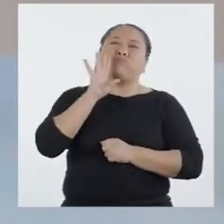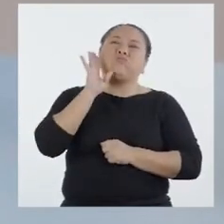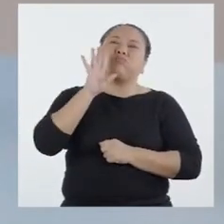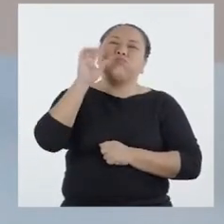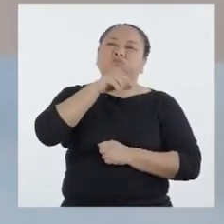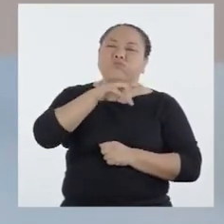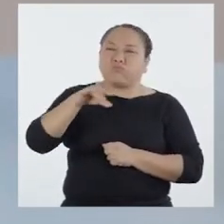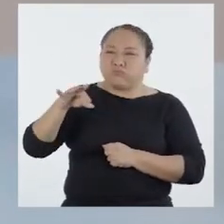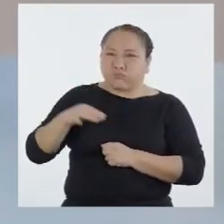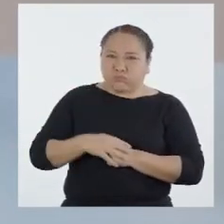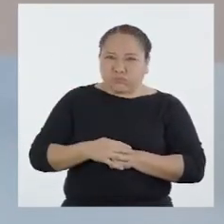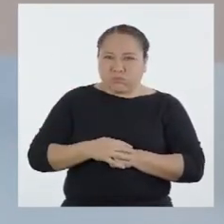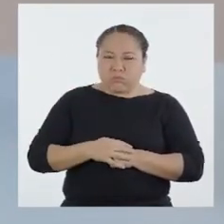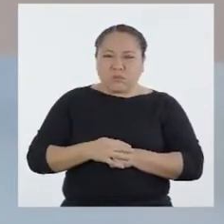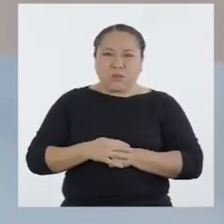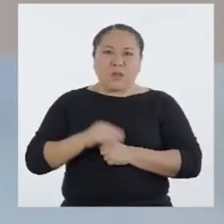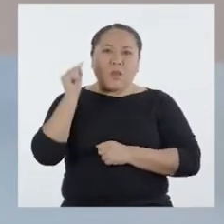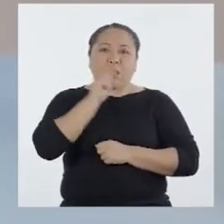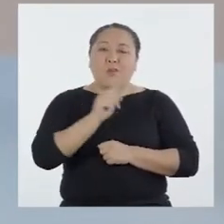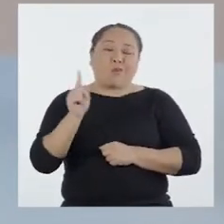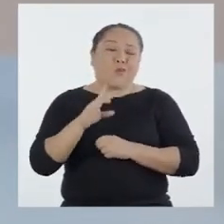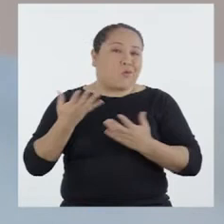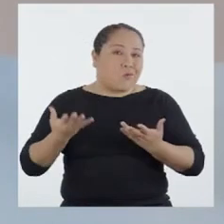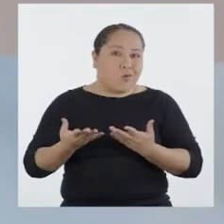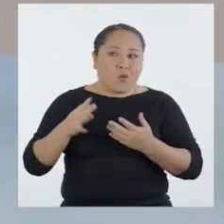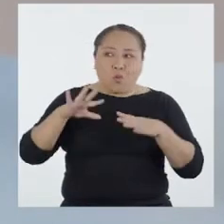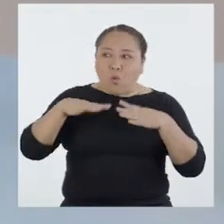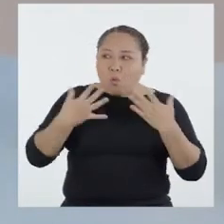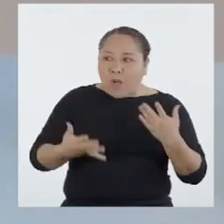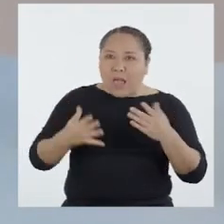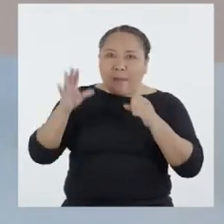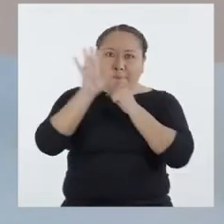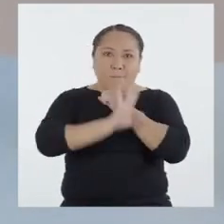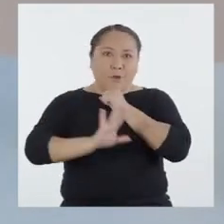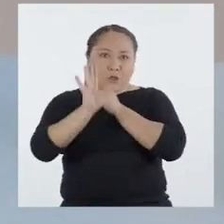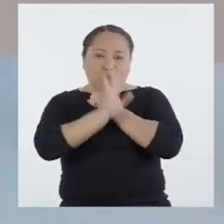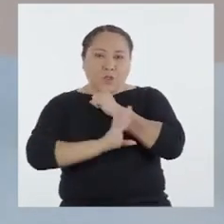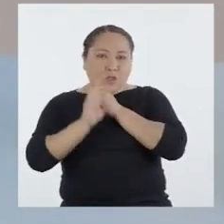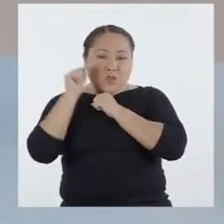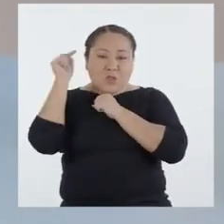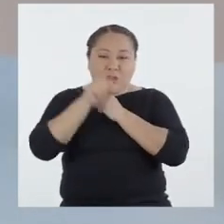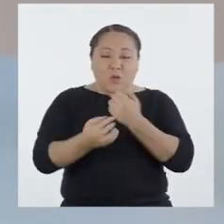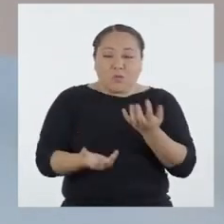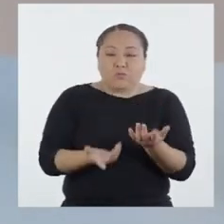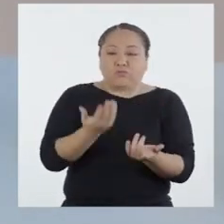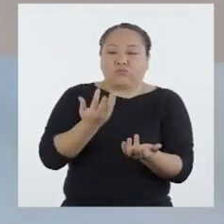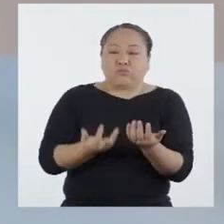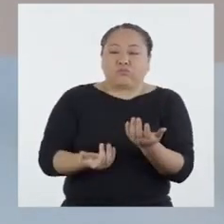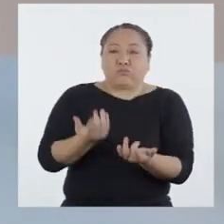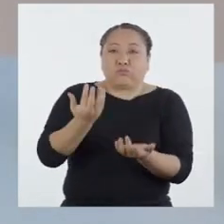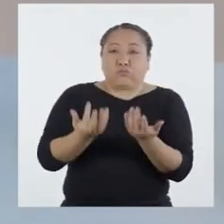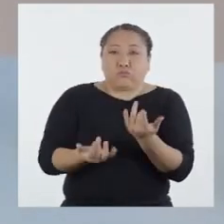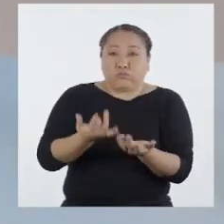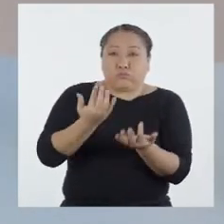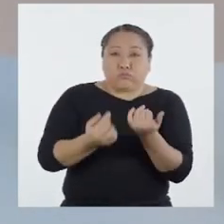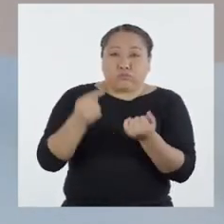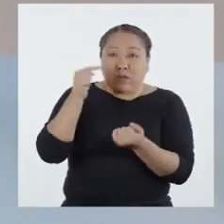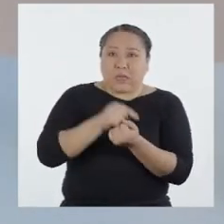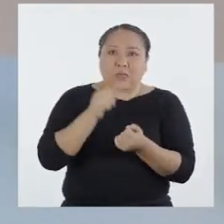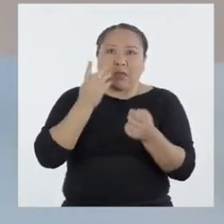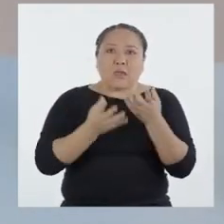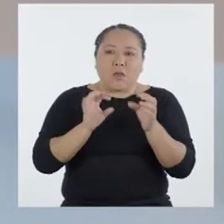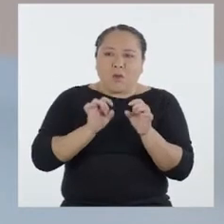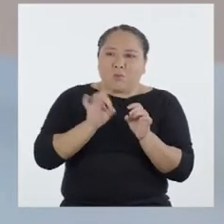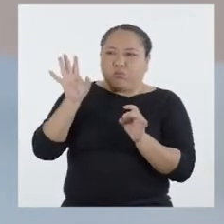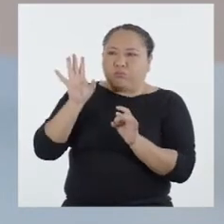contaminación, sino que, como no existe algún tipo de protección ante las llamas de fuego, de estas